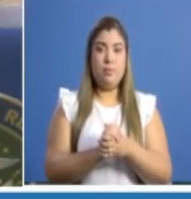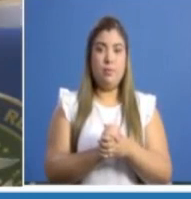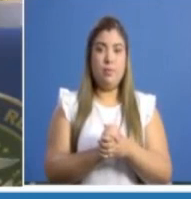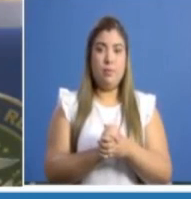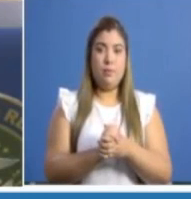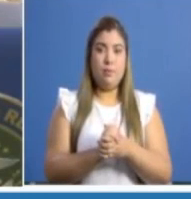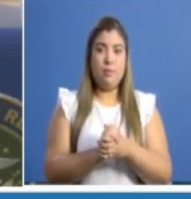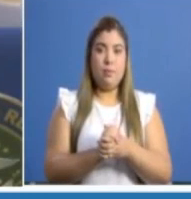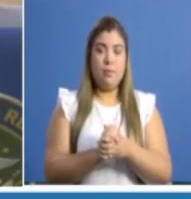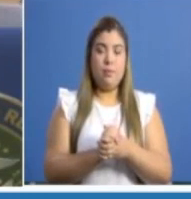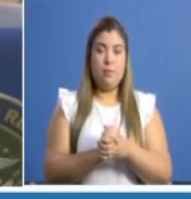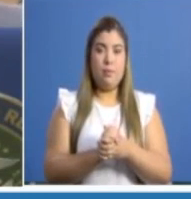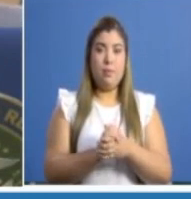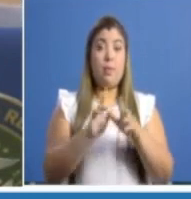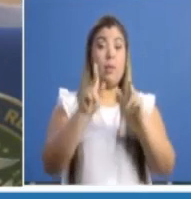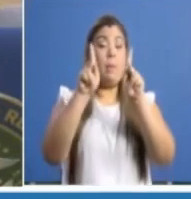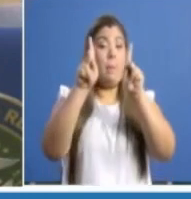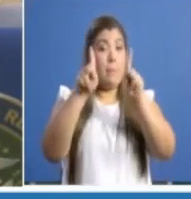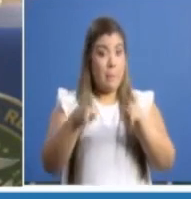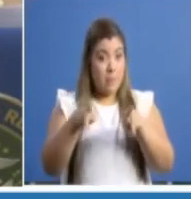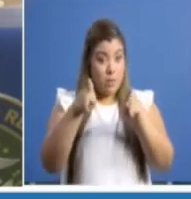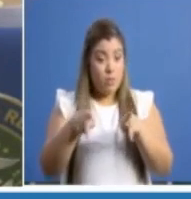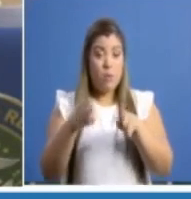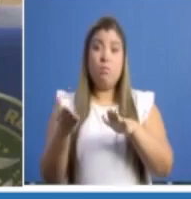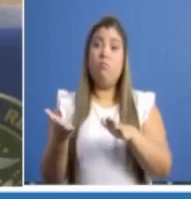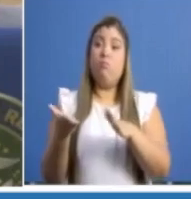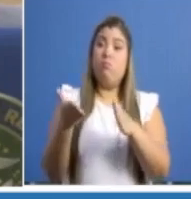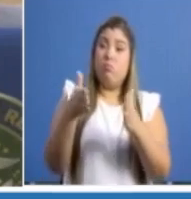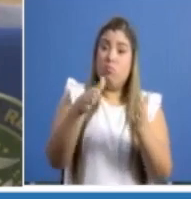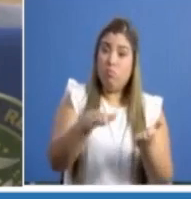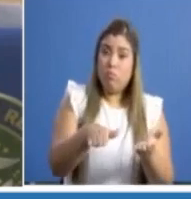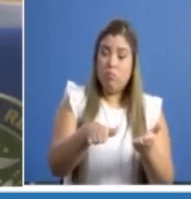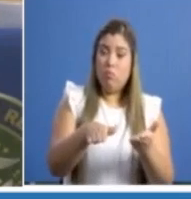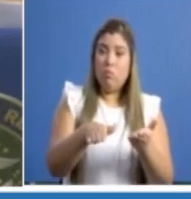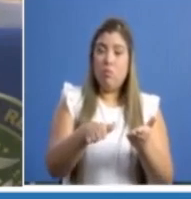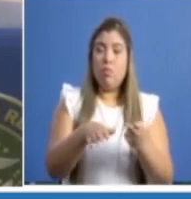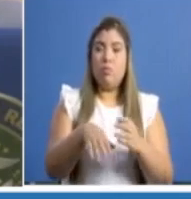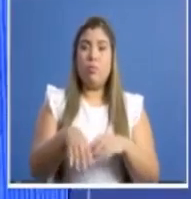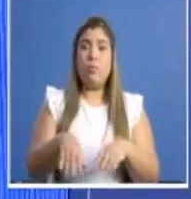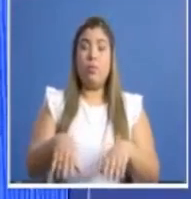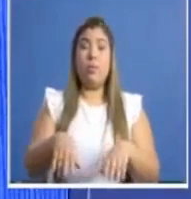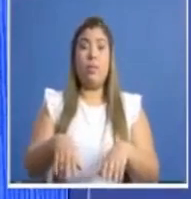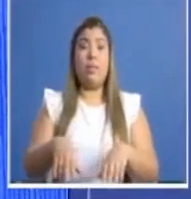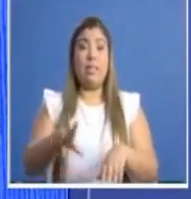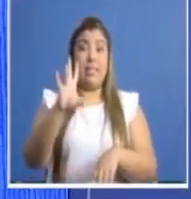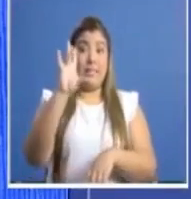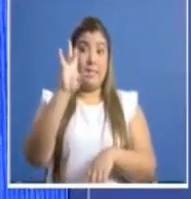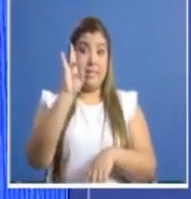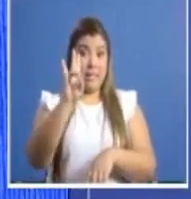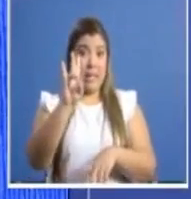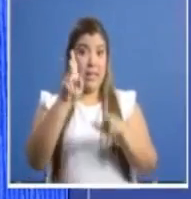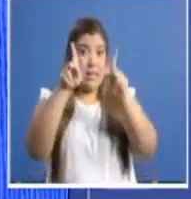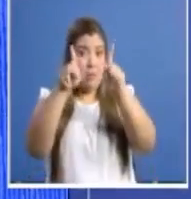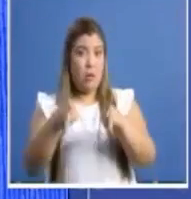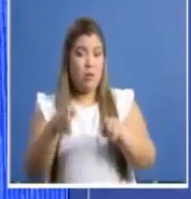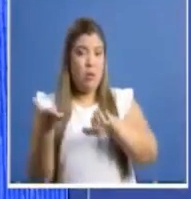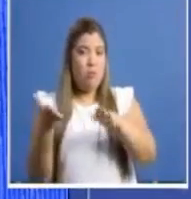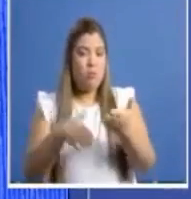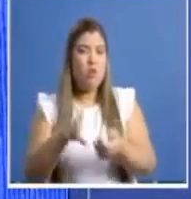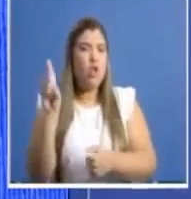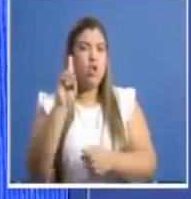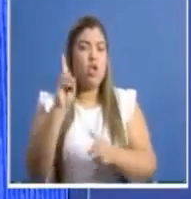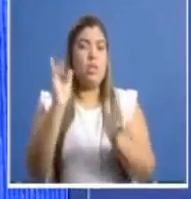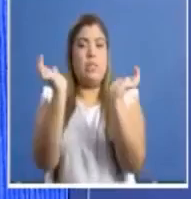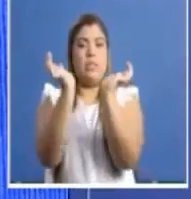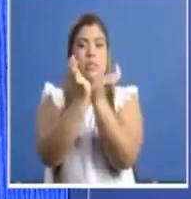se dieron 7 en el complejo hospitalario, de